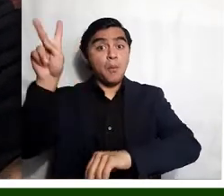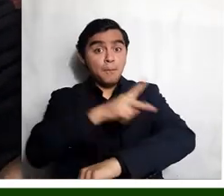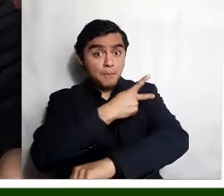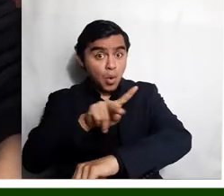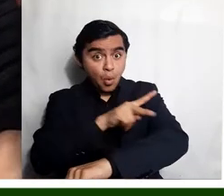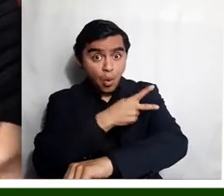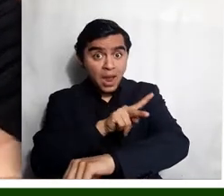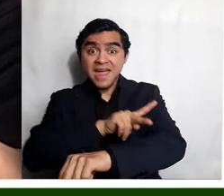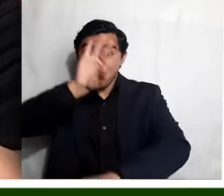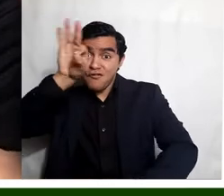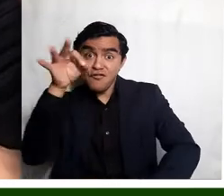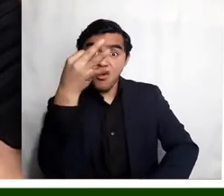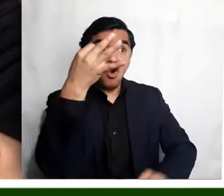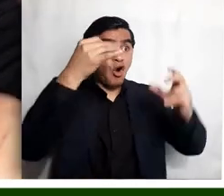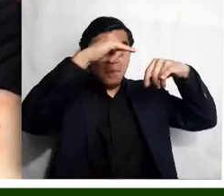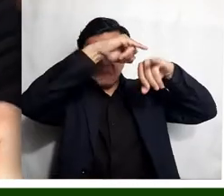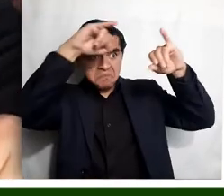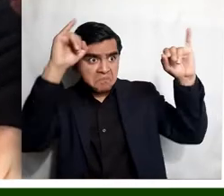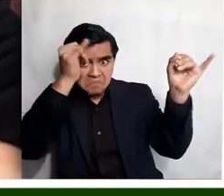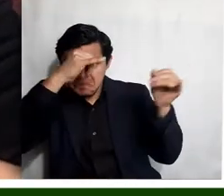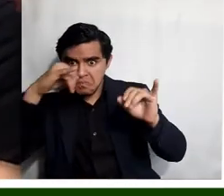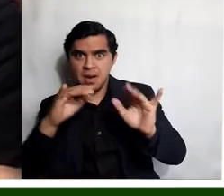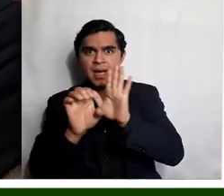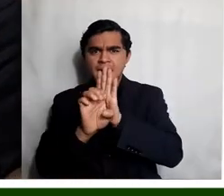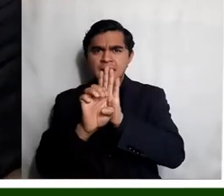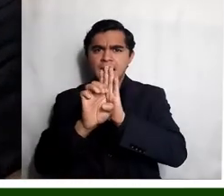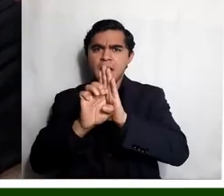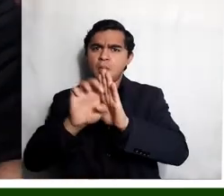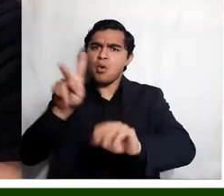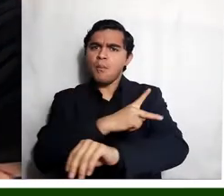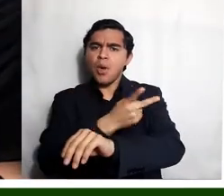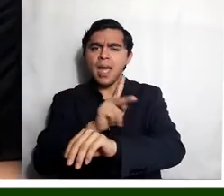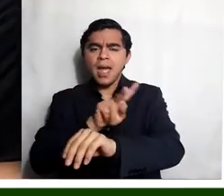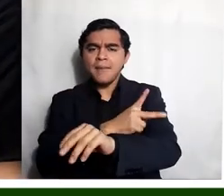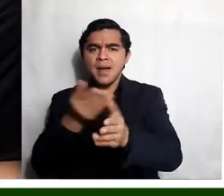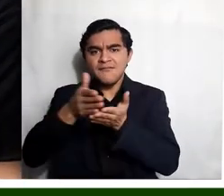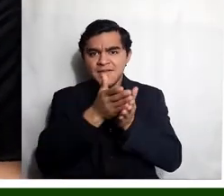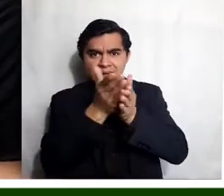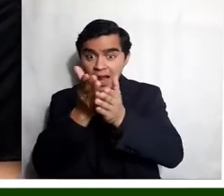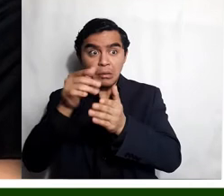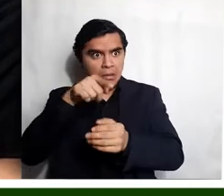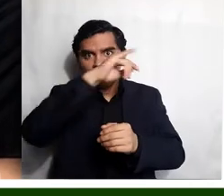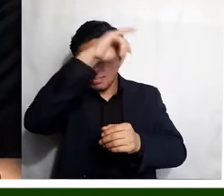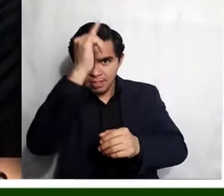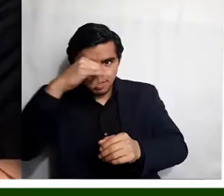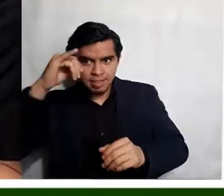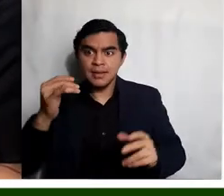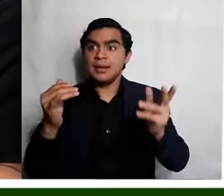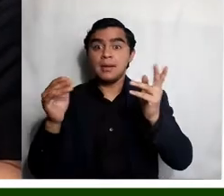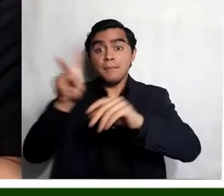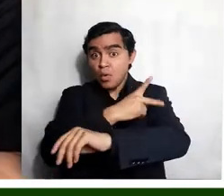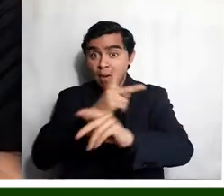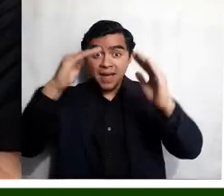poema escrito en una forma, ¿verdad? Por ejemplo, si el poema habla de barcos, está dibujado en forma de barcos. Si el poema habla